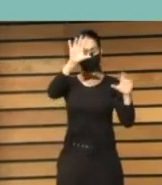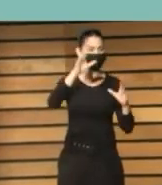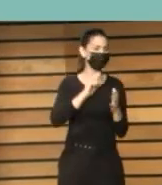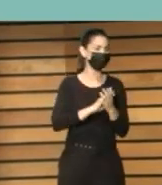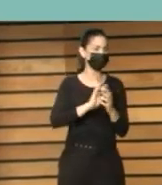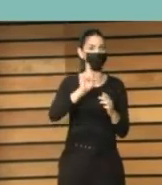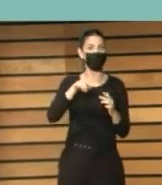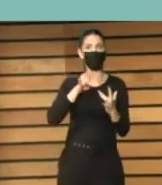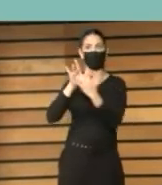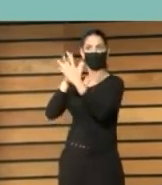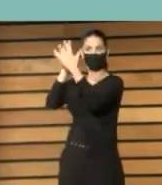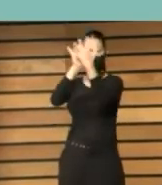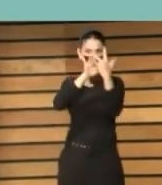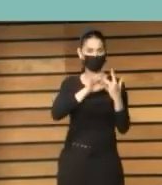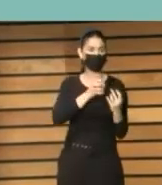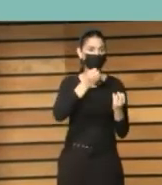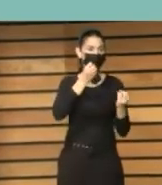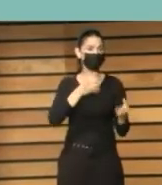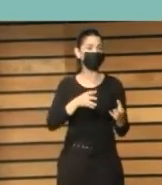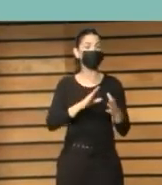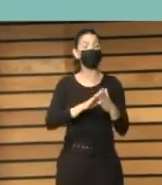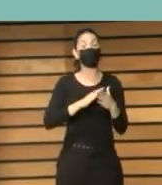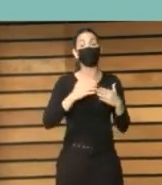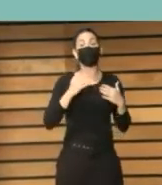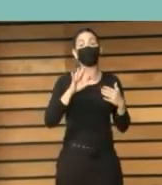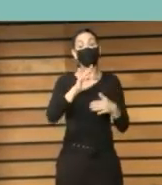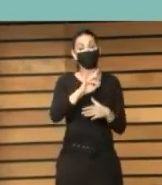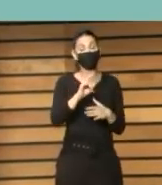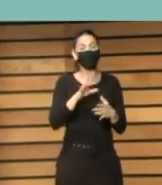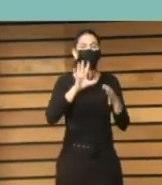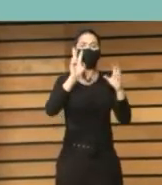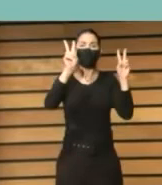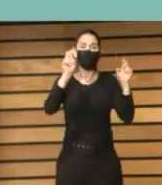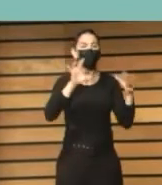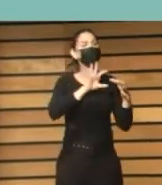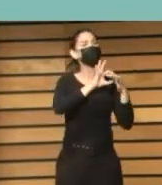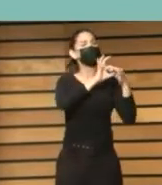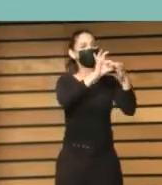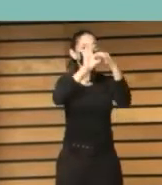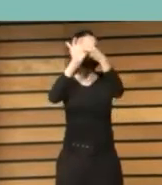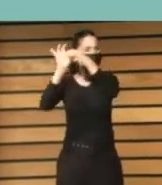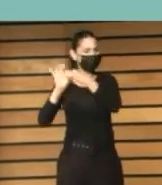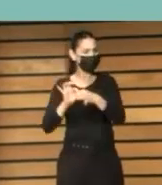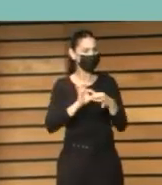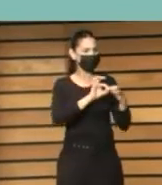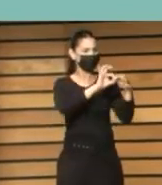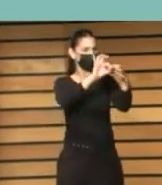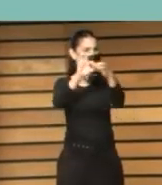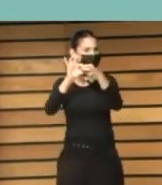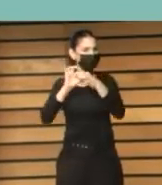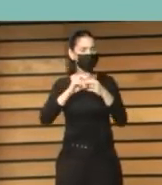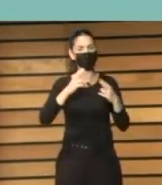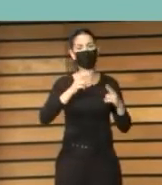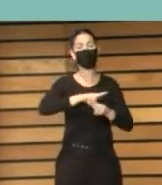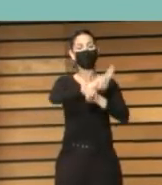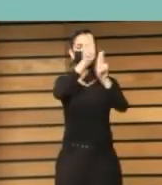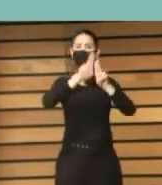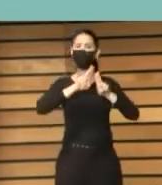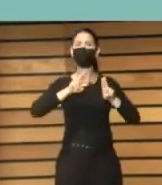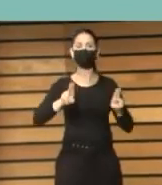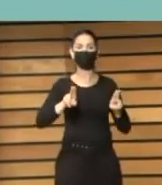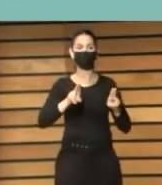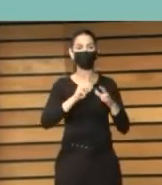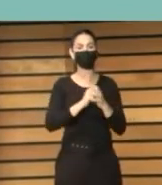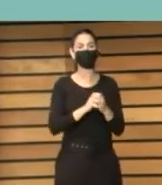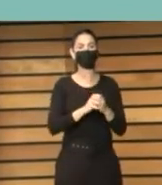recibida y en ese sentido sí las alianzas y me he referido a las alianzas internacionales porque creo que